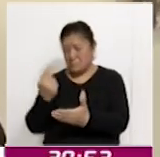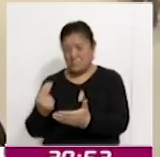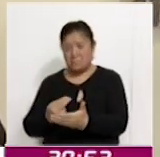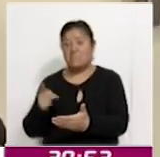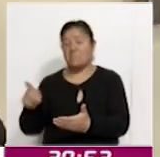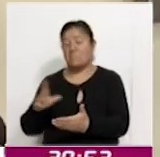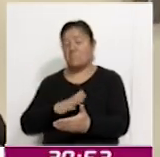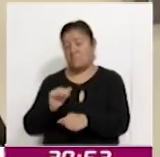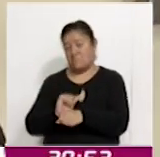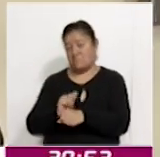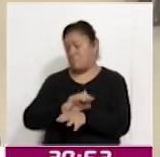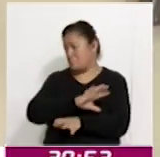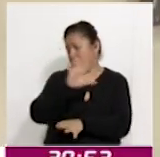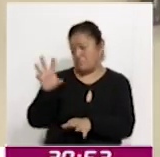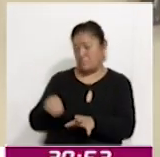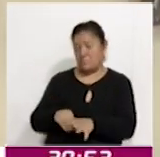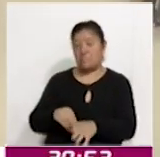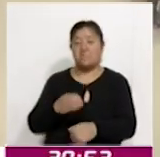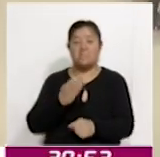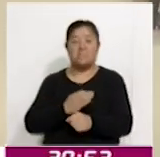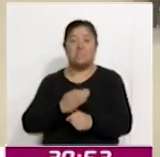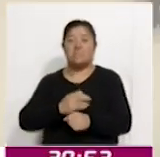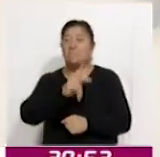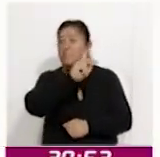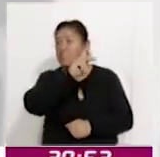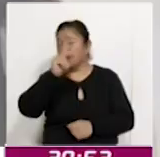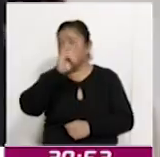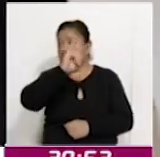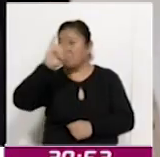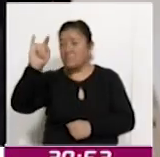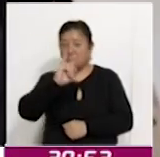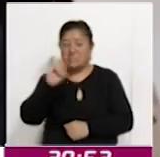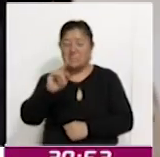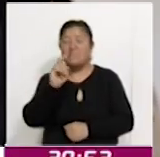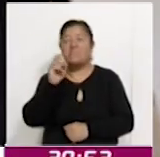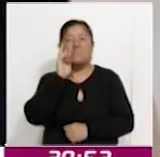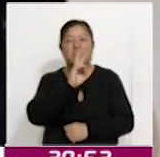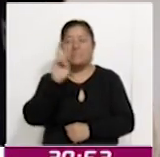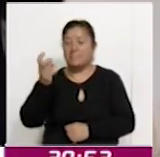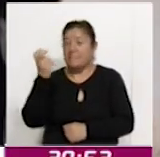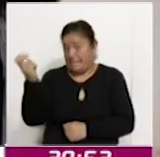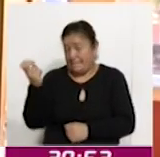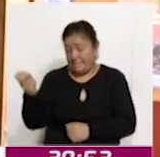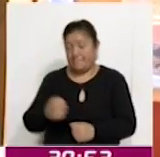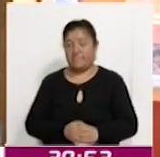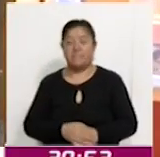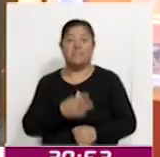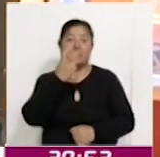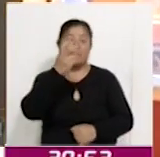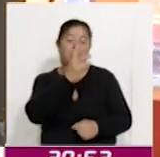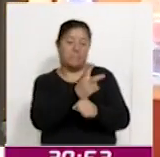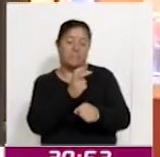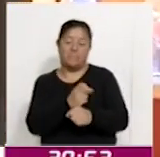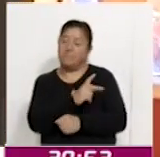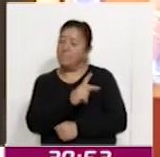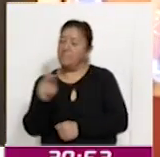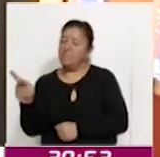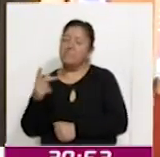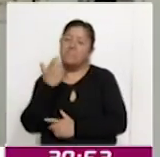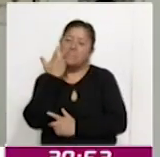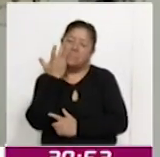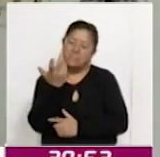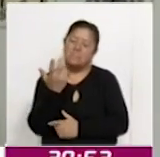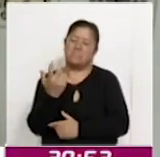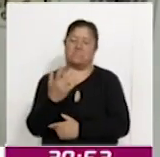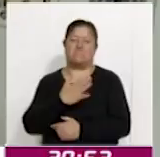completa. Y esta exposición refleja esa diversidad. Esta exposición es una invitación a todos aquellos que deseen explorar su lado